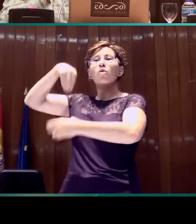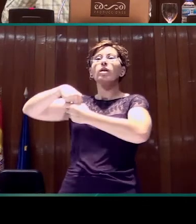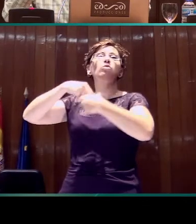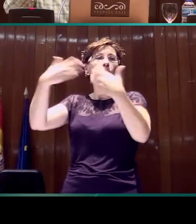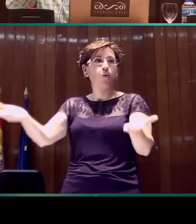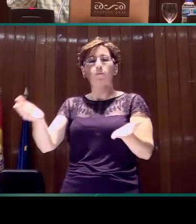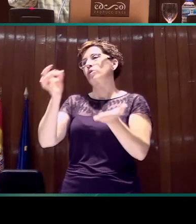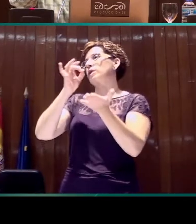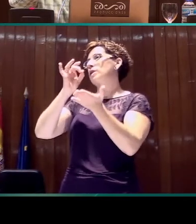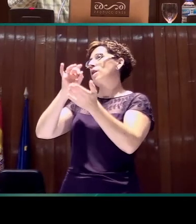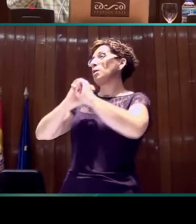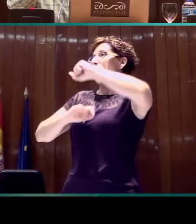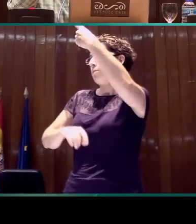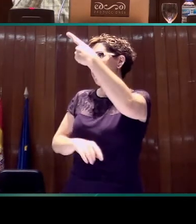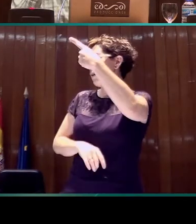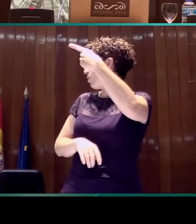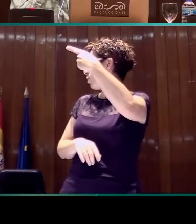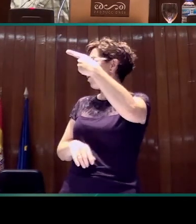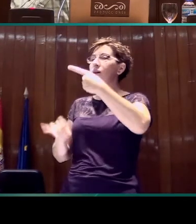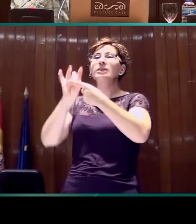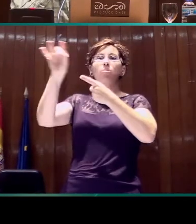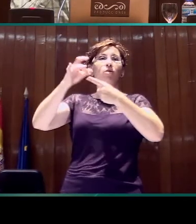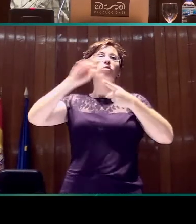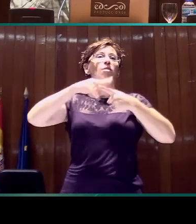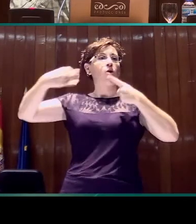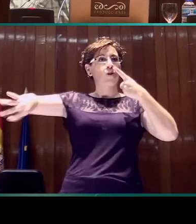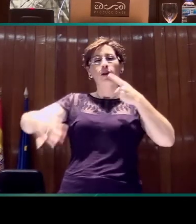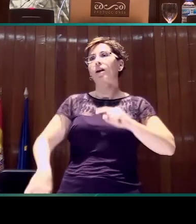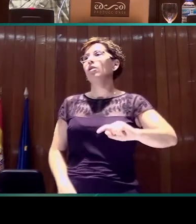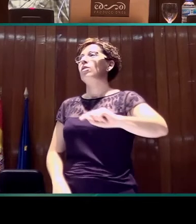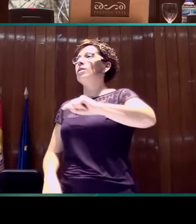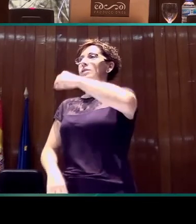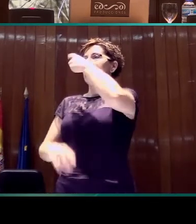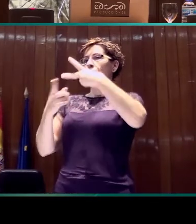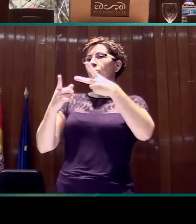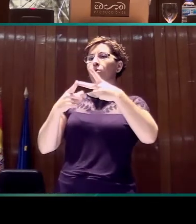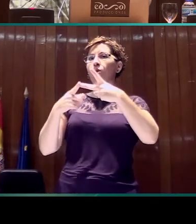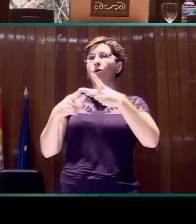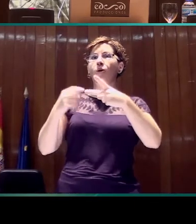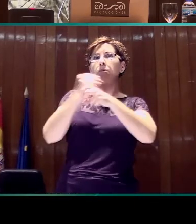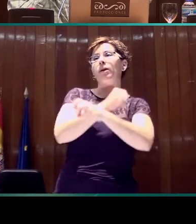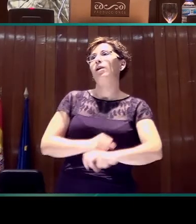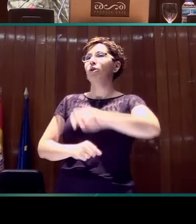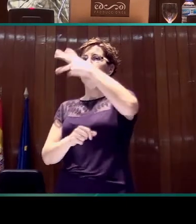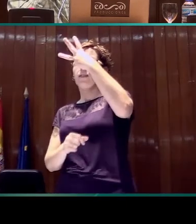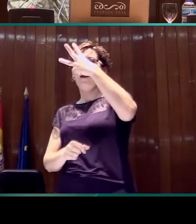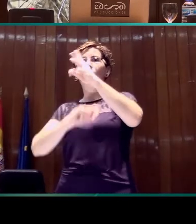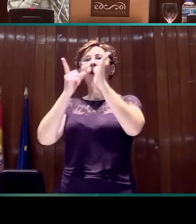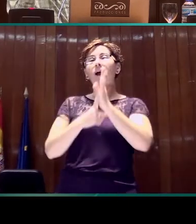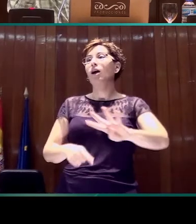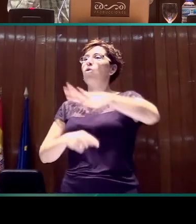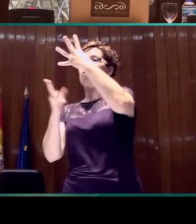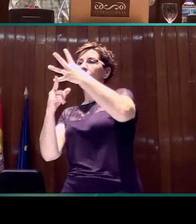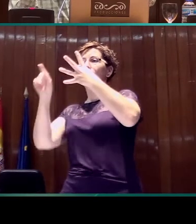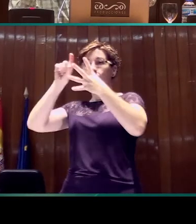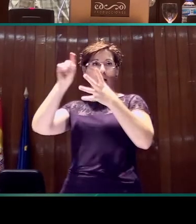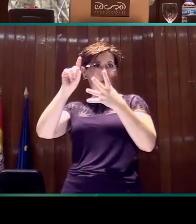en primer lugar están los servicios ordinarios, en segundo lugar los de empleo, en tercer lugar los legales y en cuarto lugar los de educación. Pero